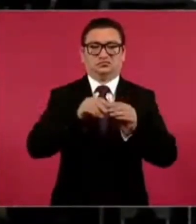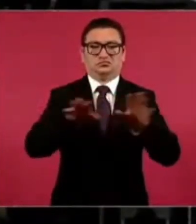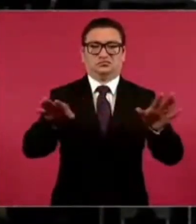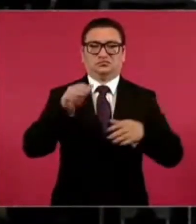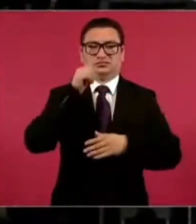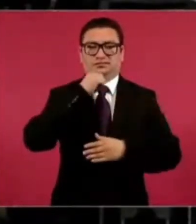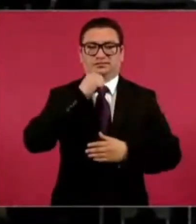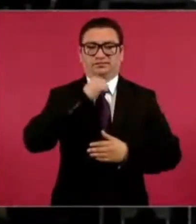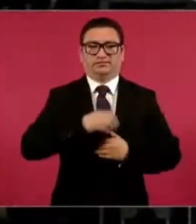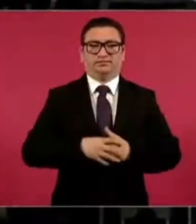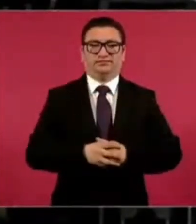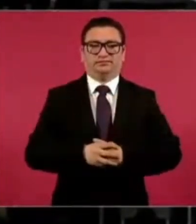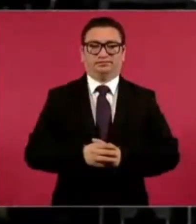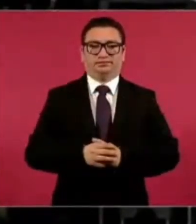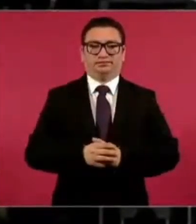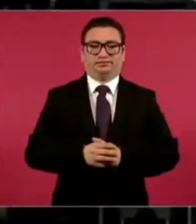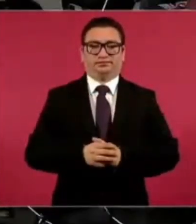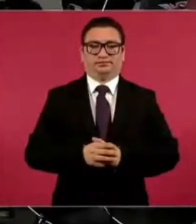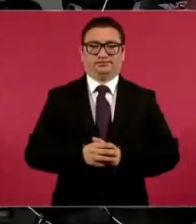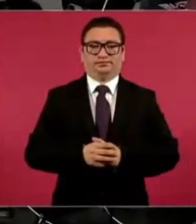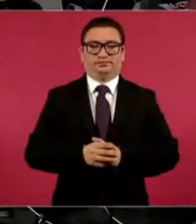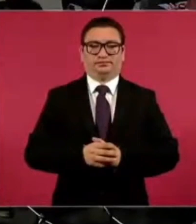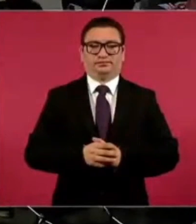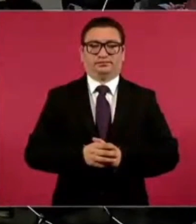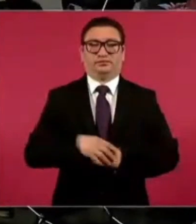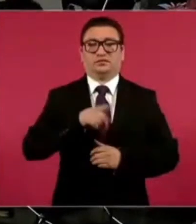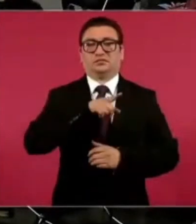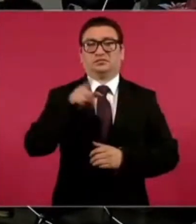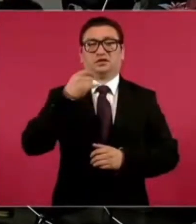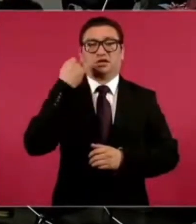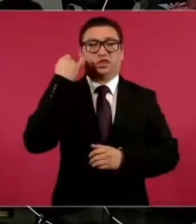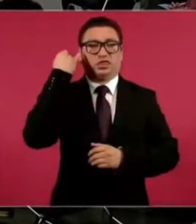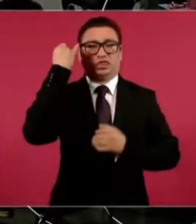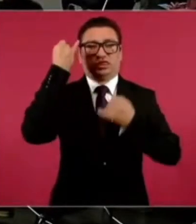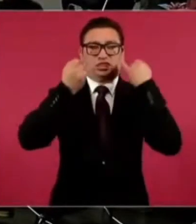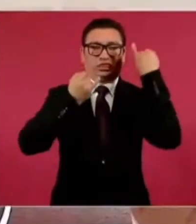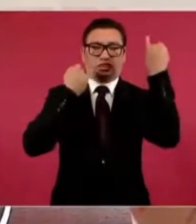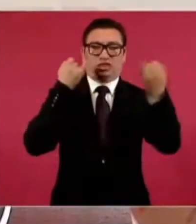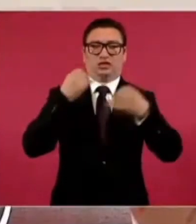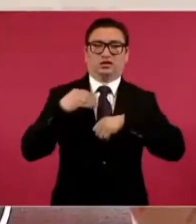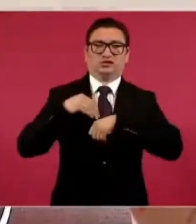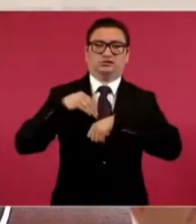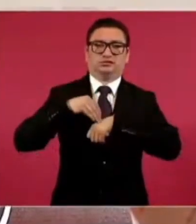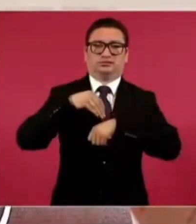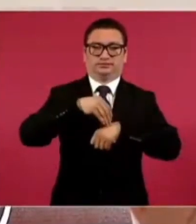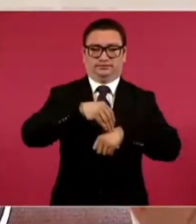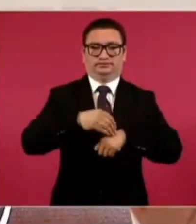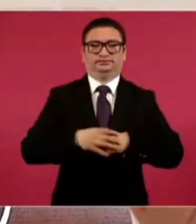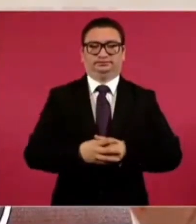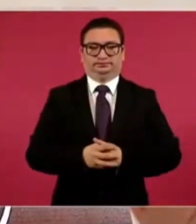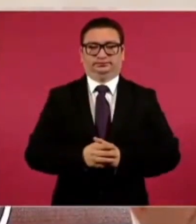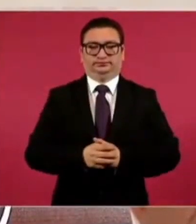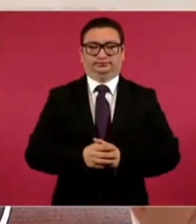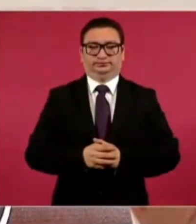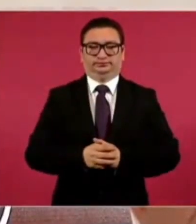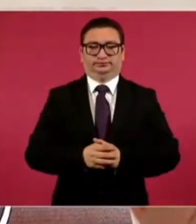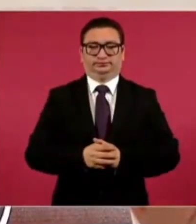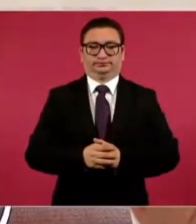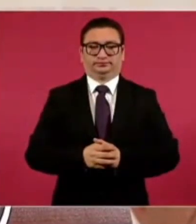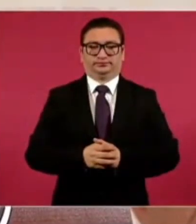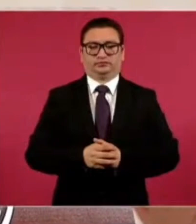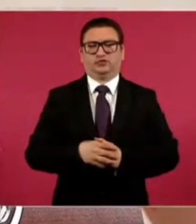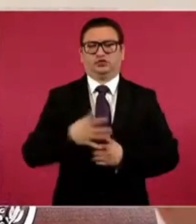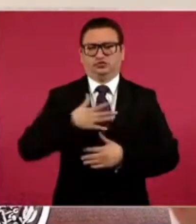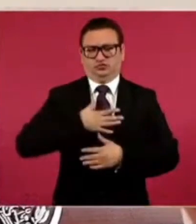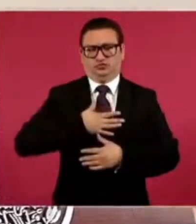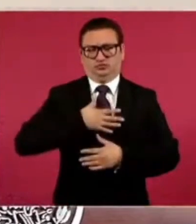inventan, respeto